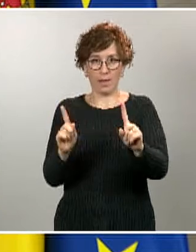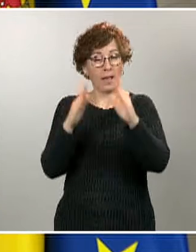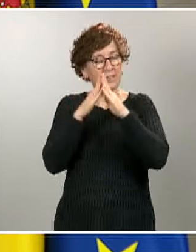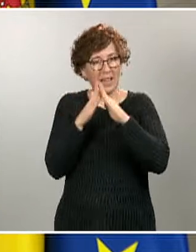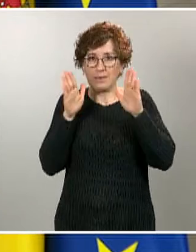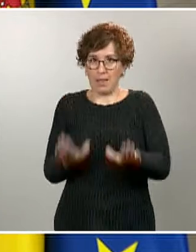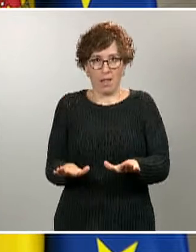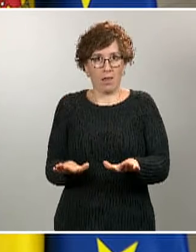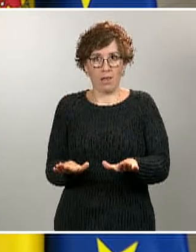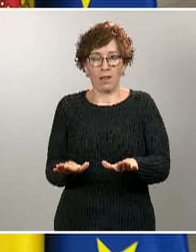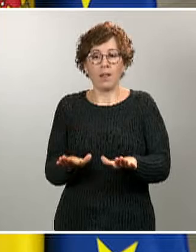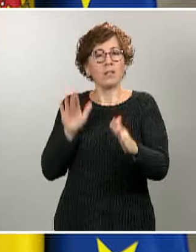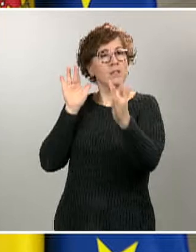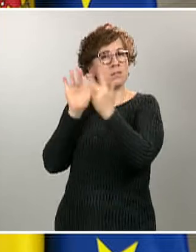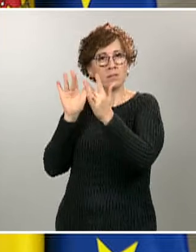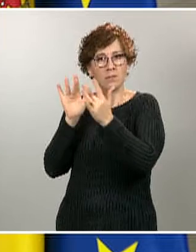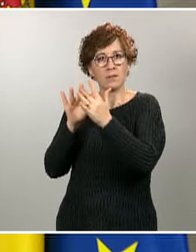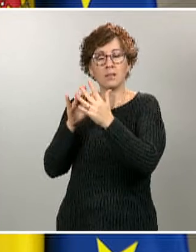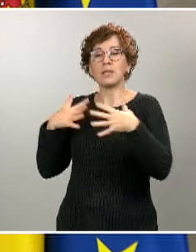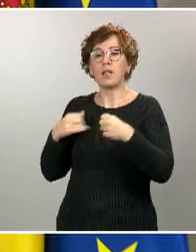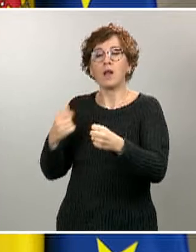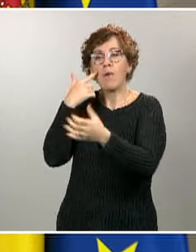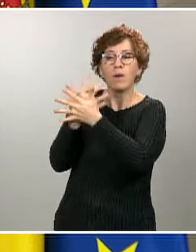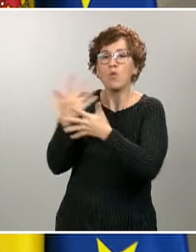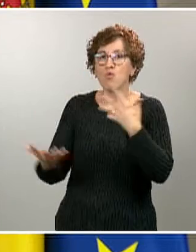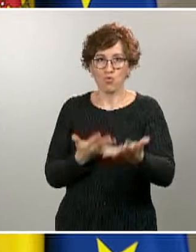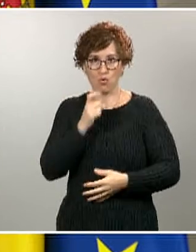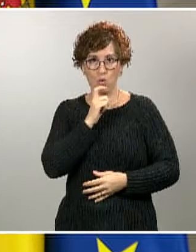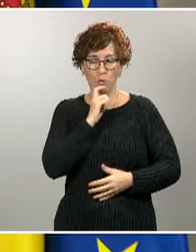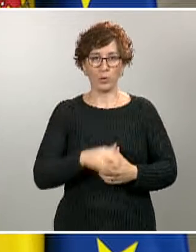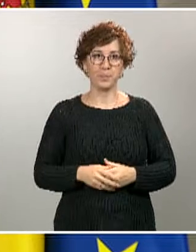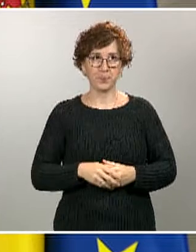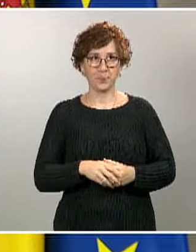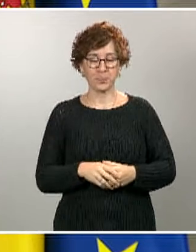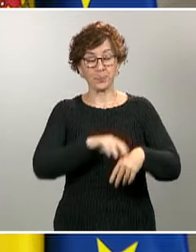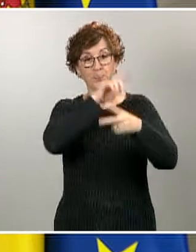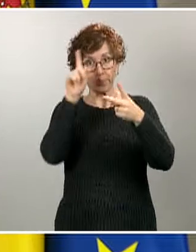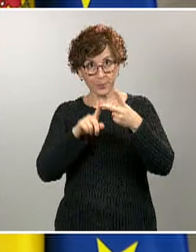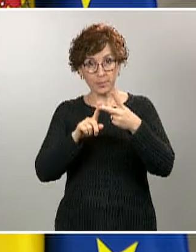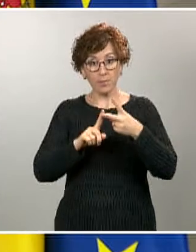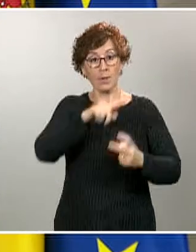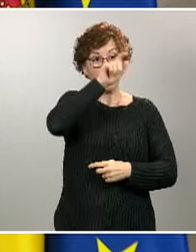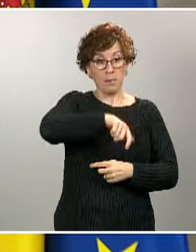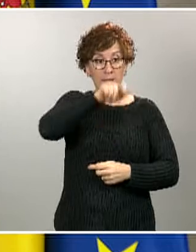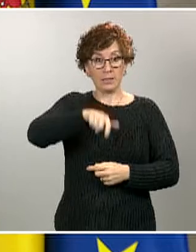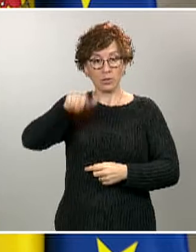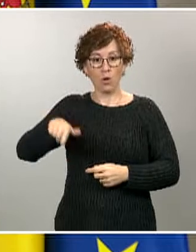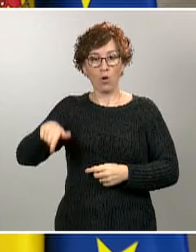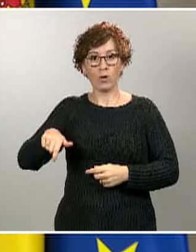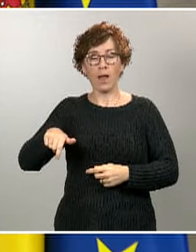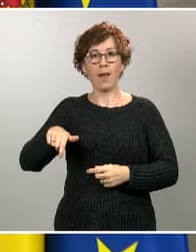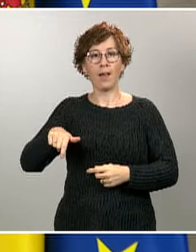lo más rápidamente posible con las autoridades sanitarias. Tampoco lo deben hacer aquellas personas que son contactos estrechos de una